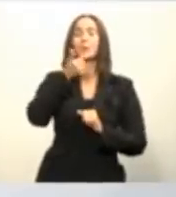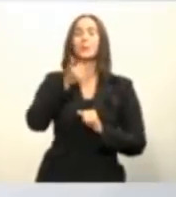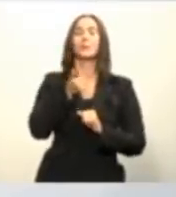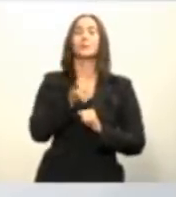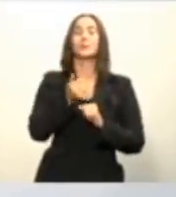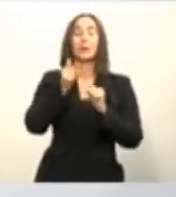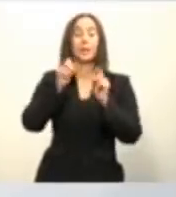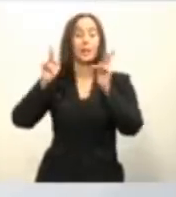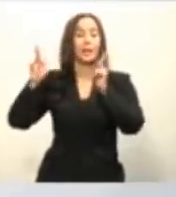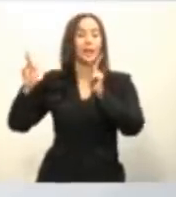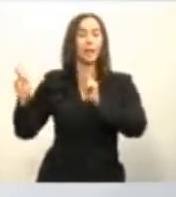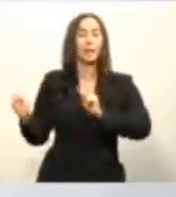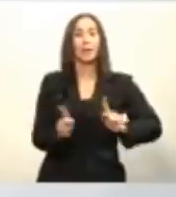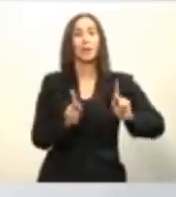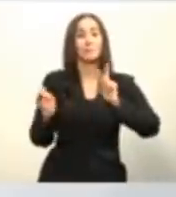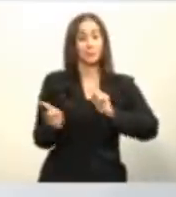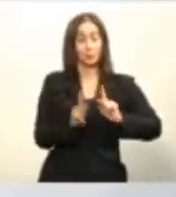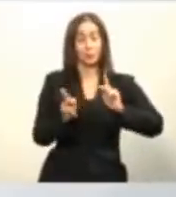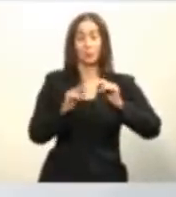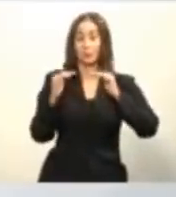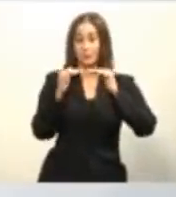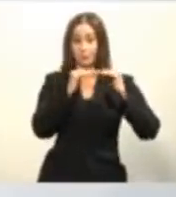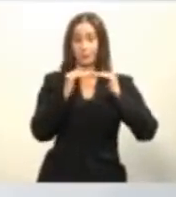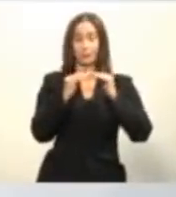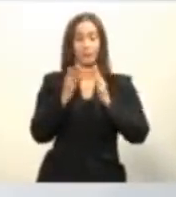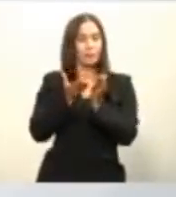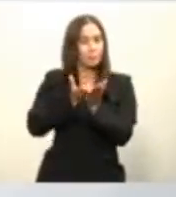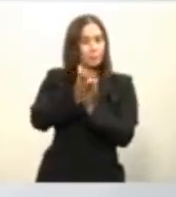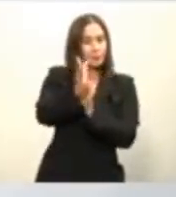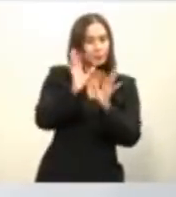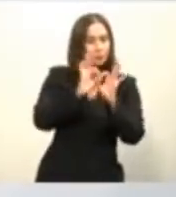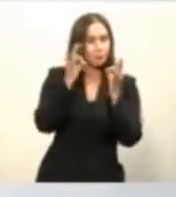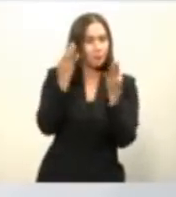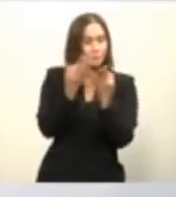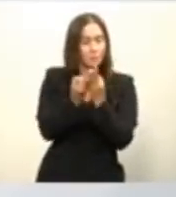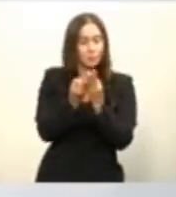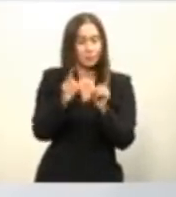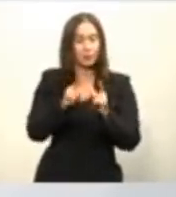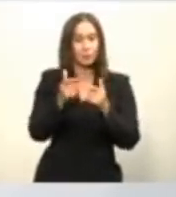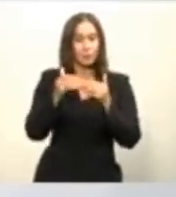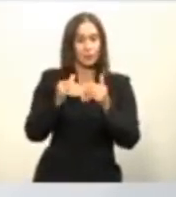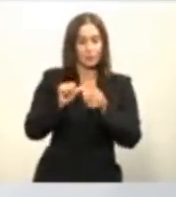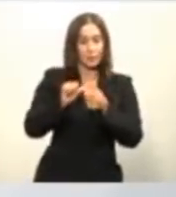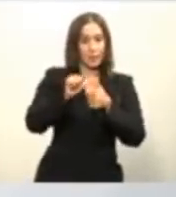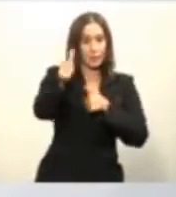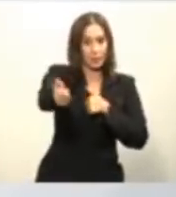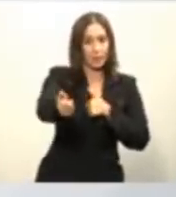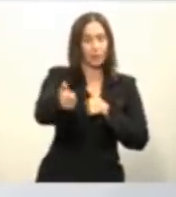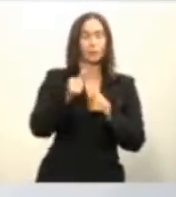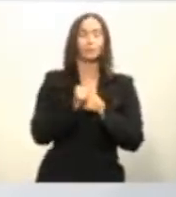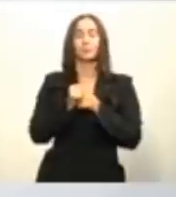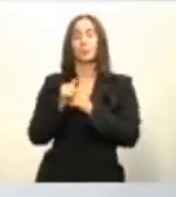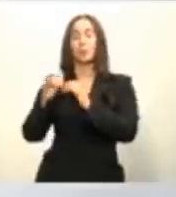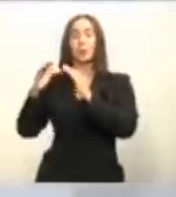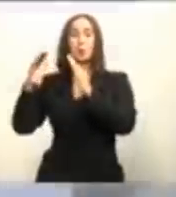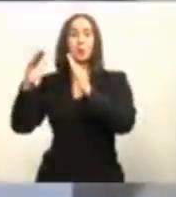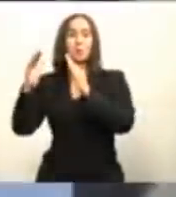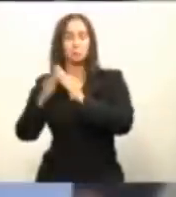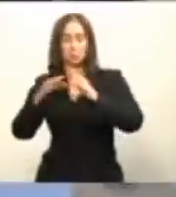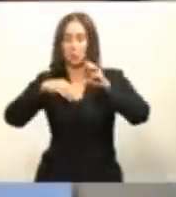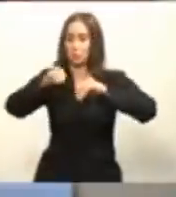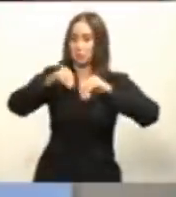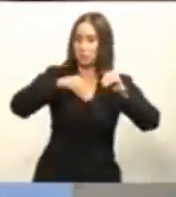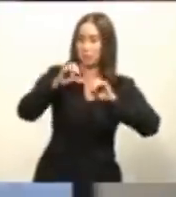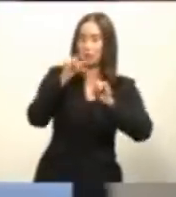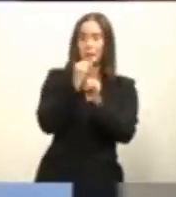propuestas de desarrollo urbano sostenible sin necesidad de desplazar familias a lugares distantes barrios compactos con soluciones habitacionales comerciales